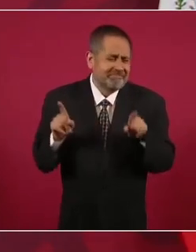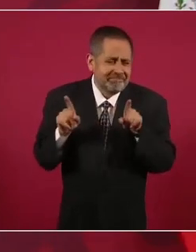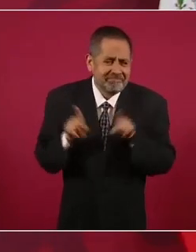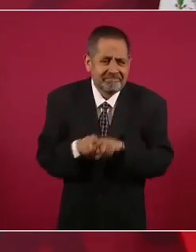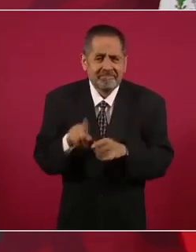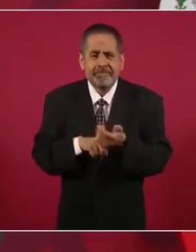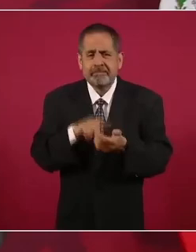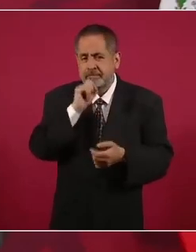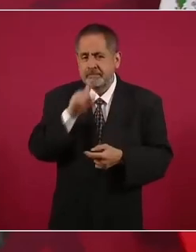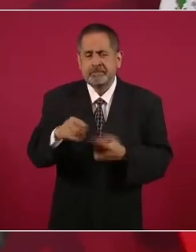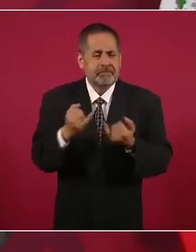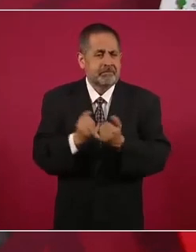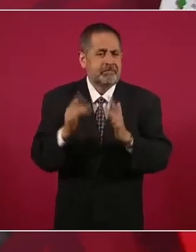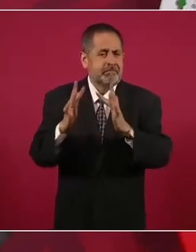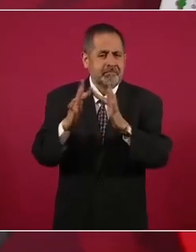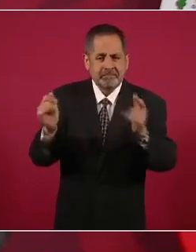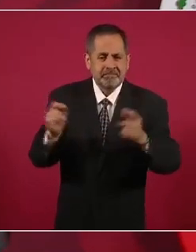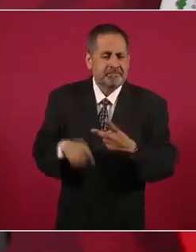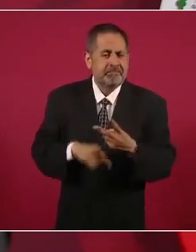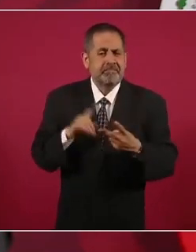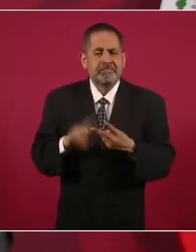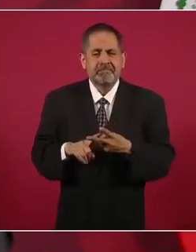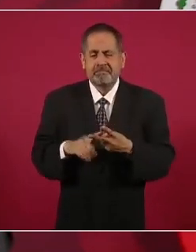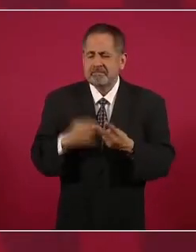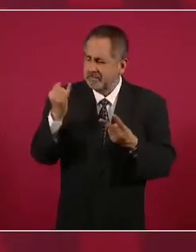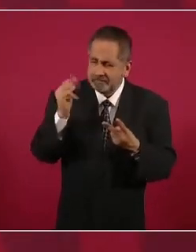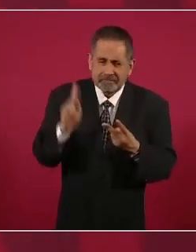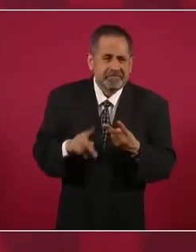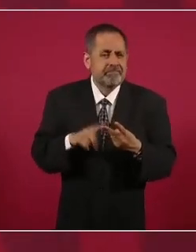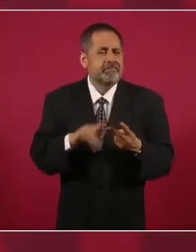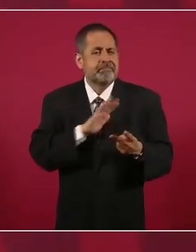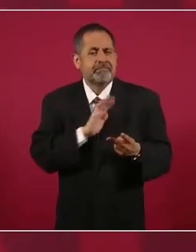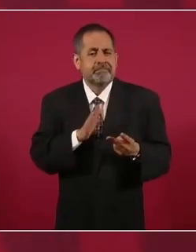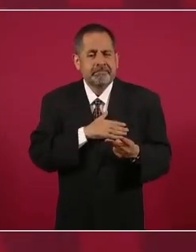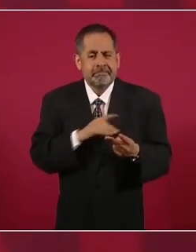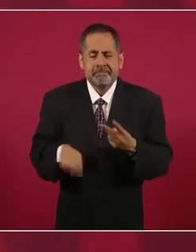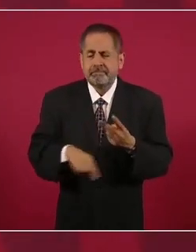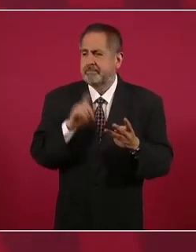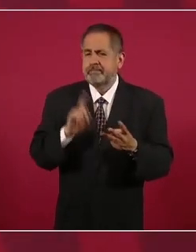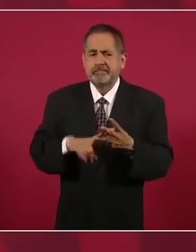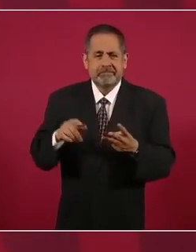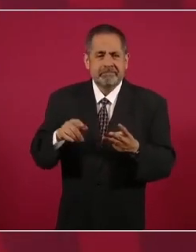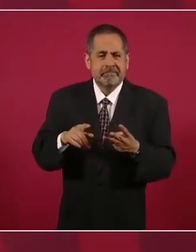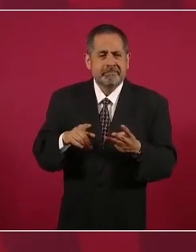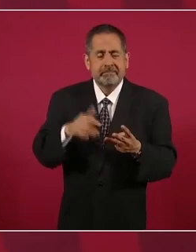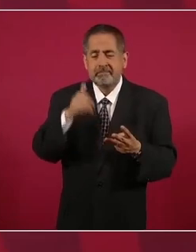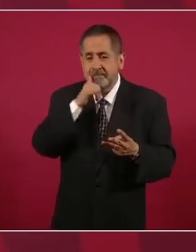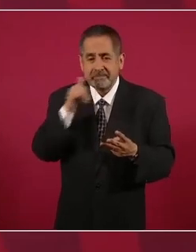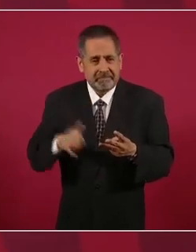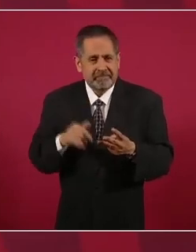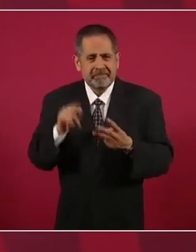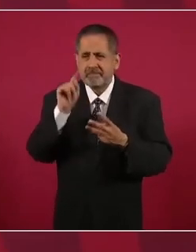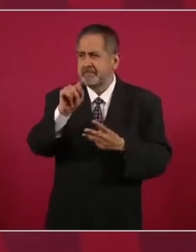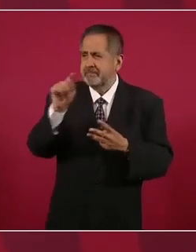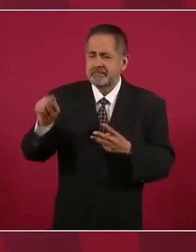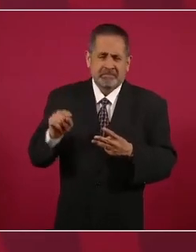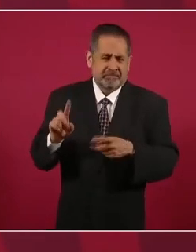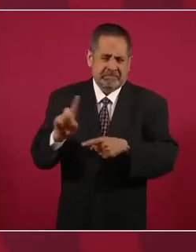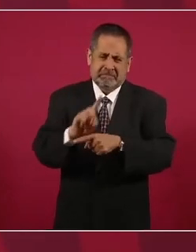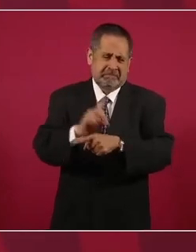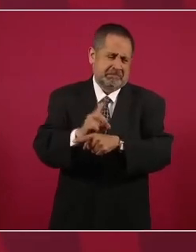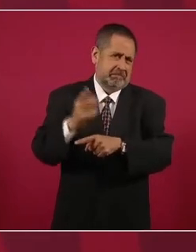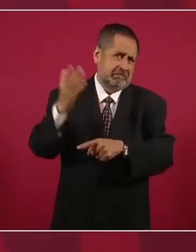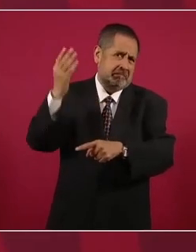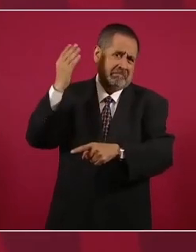así está en Francia, así está en España, así está en Italia, pero desde hace